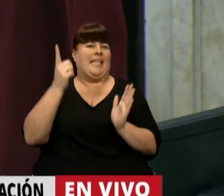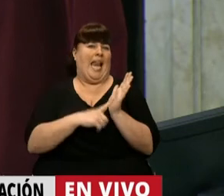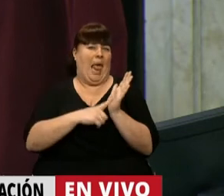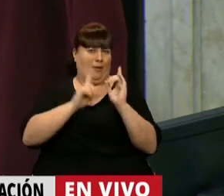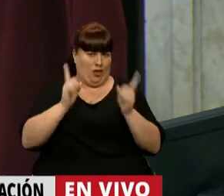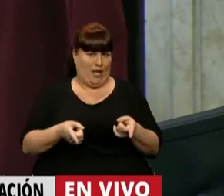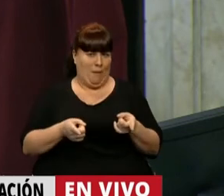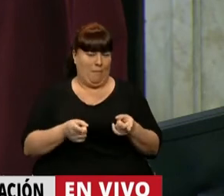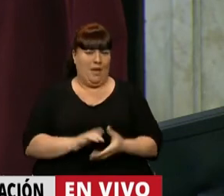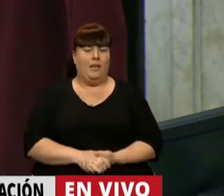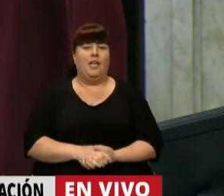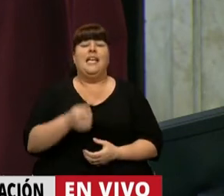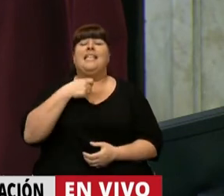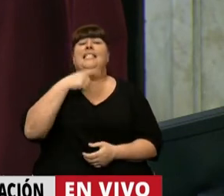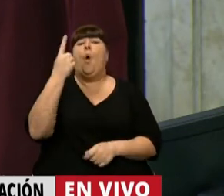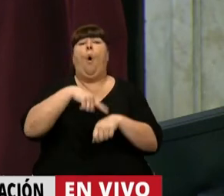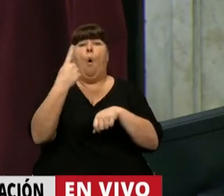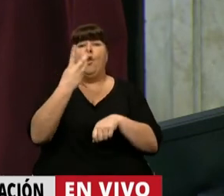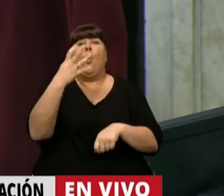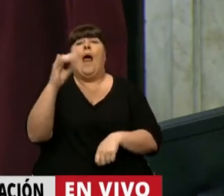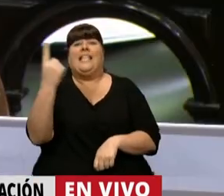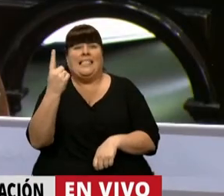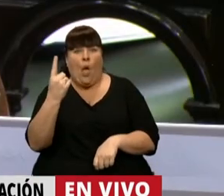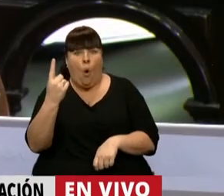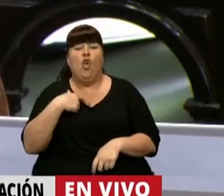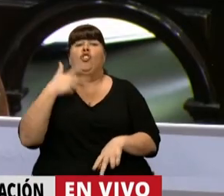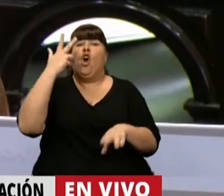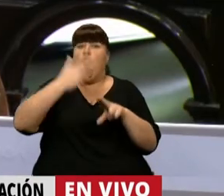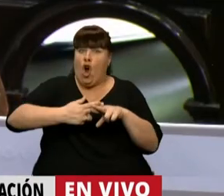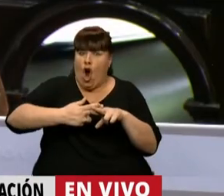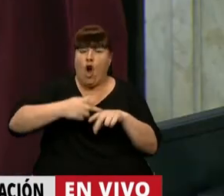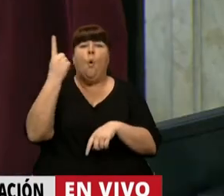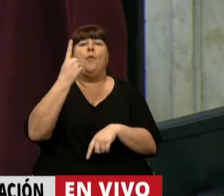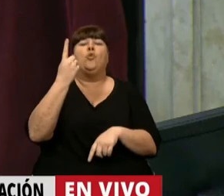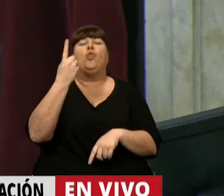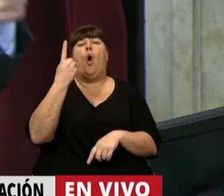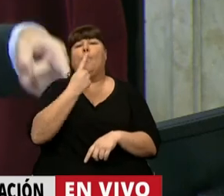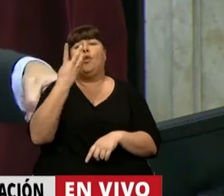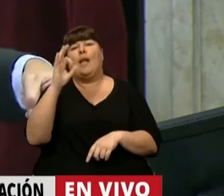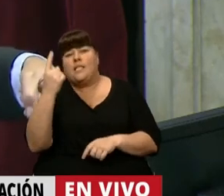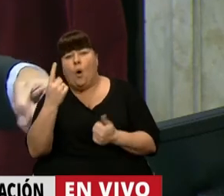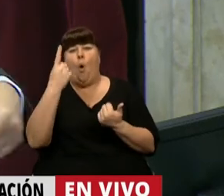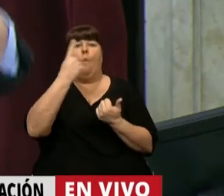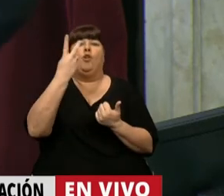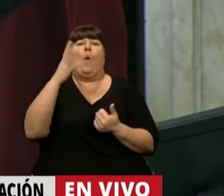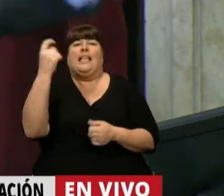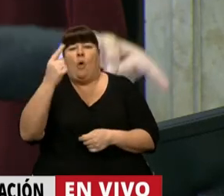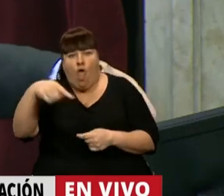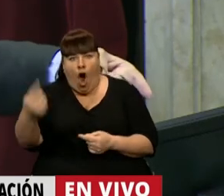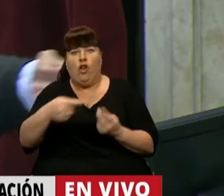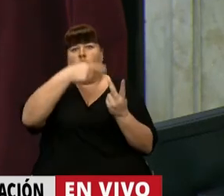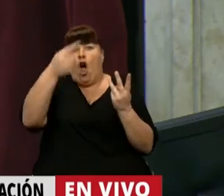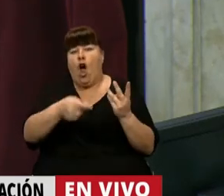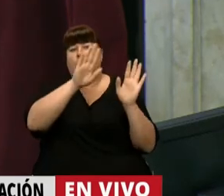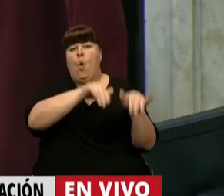reglamento. Cuando corto un minuto 40 segundos, cuando corto un minuto 40 segundos uno, un minuto 40 segundos otro,